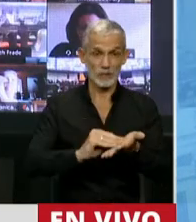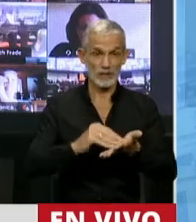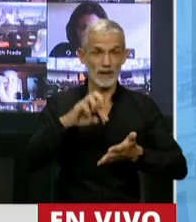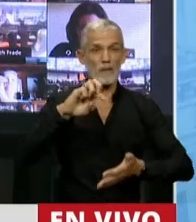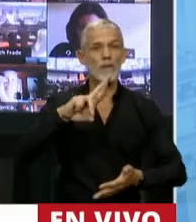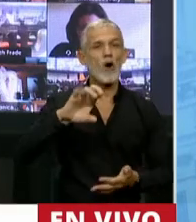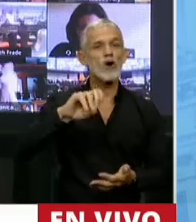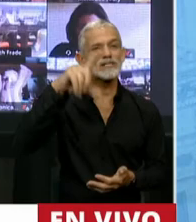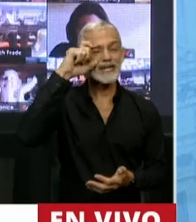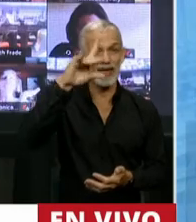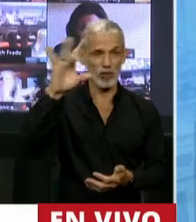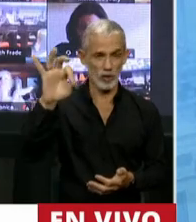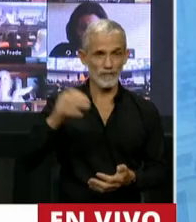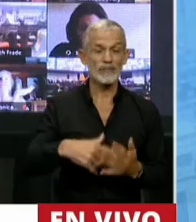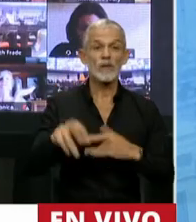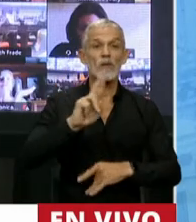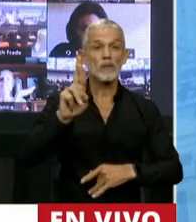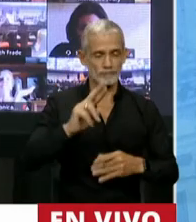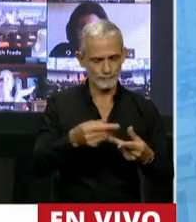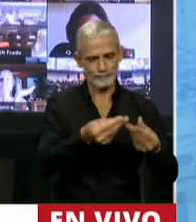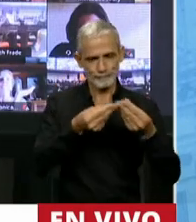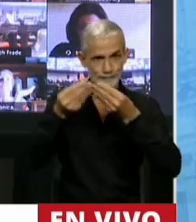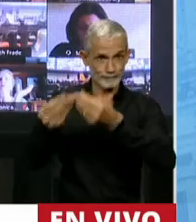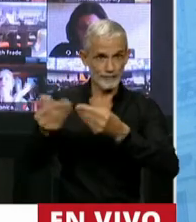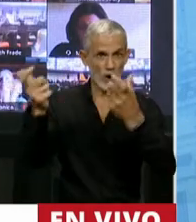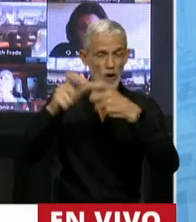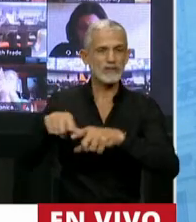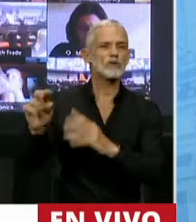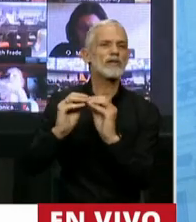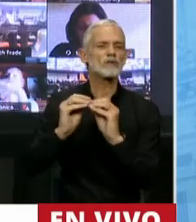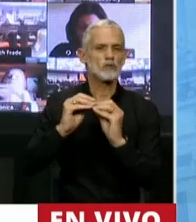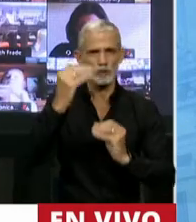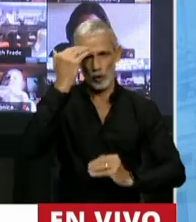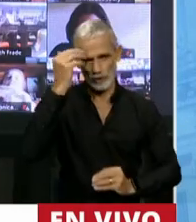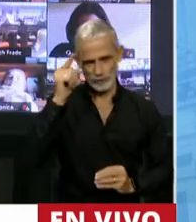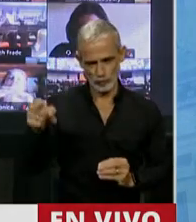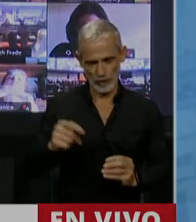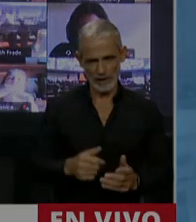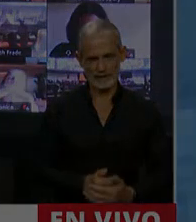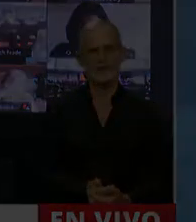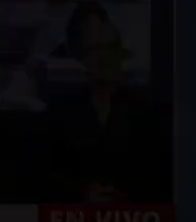Apoyedo. La cuestión de privilegio se gira a la Comisión de Asuntos Constitucionales.